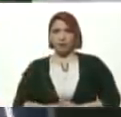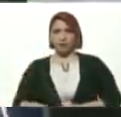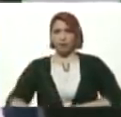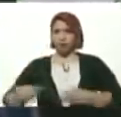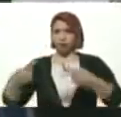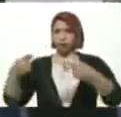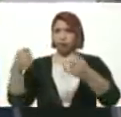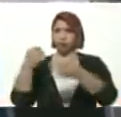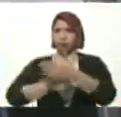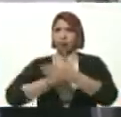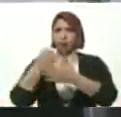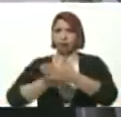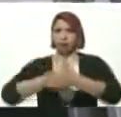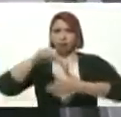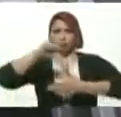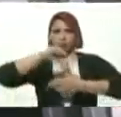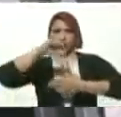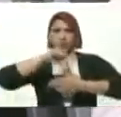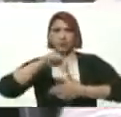Por Suramérica